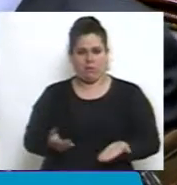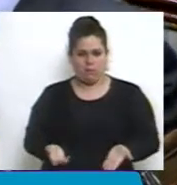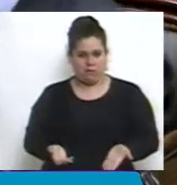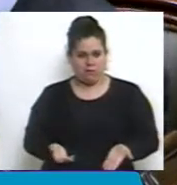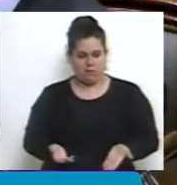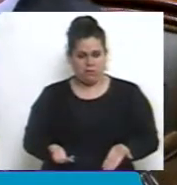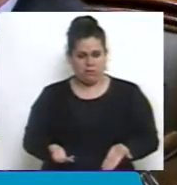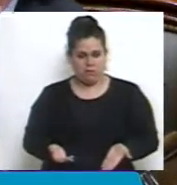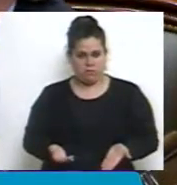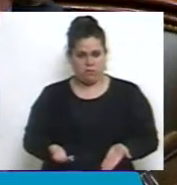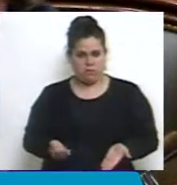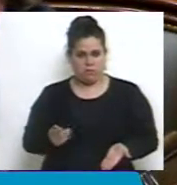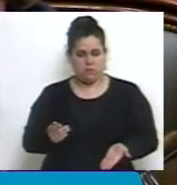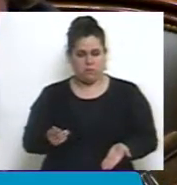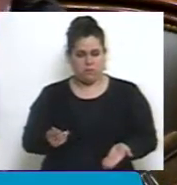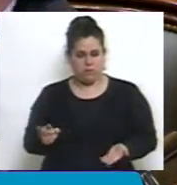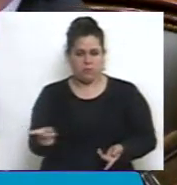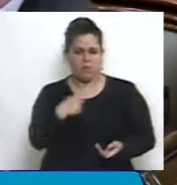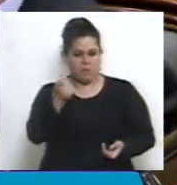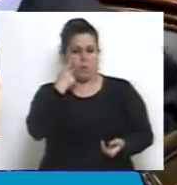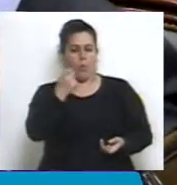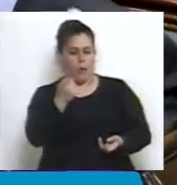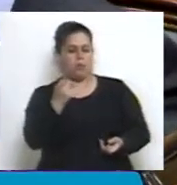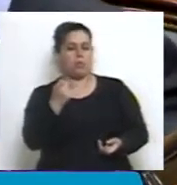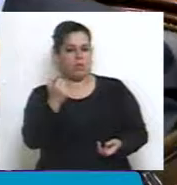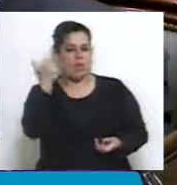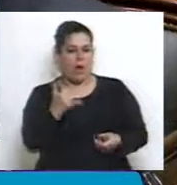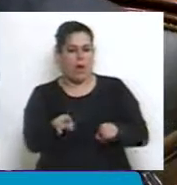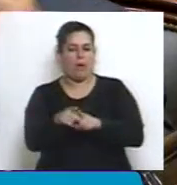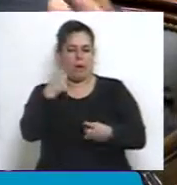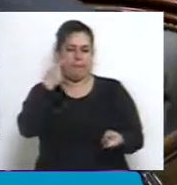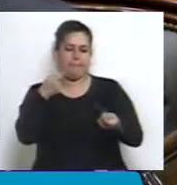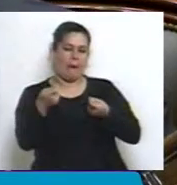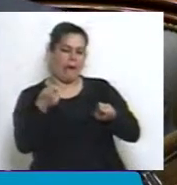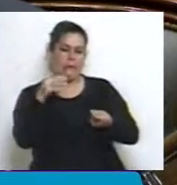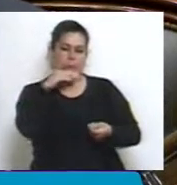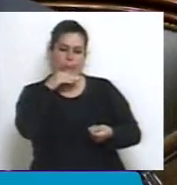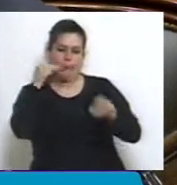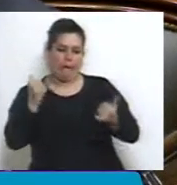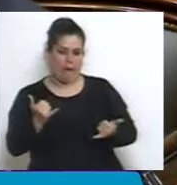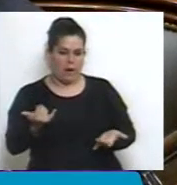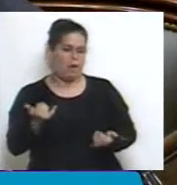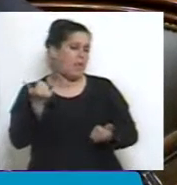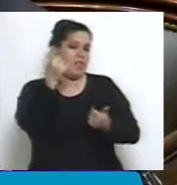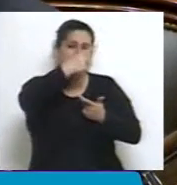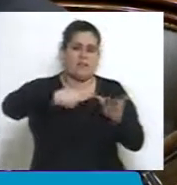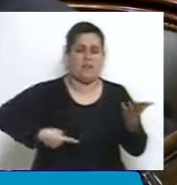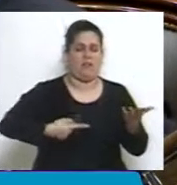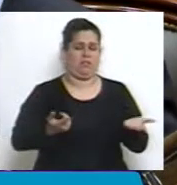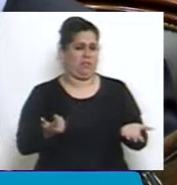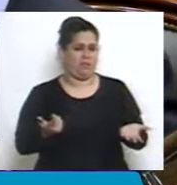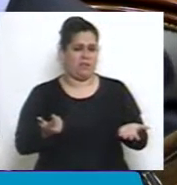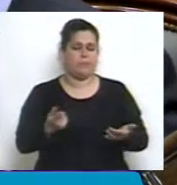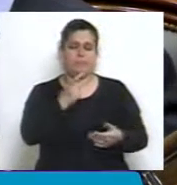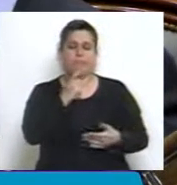Podemos ver facultades de manejo discrecional en distintas finalidades, en distintas jurisdicciones.